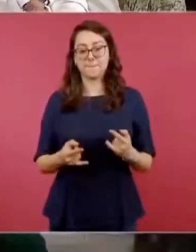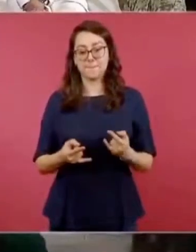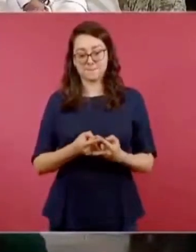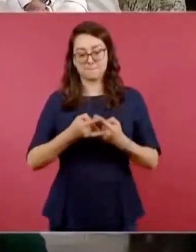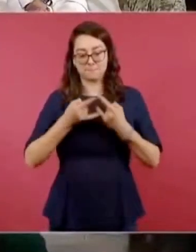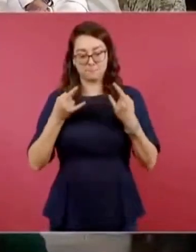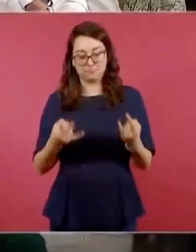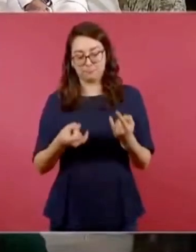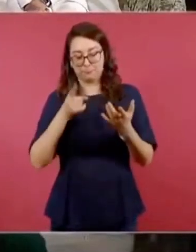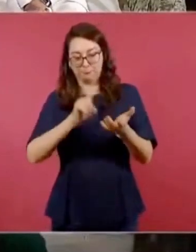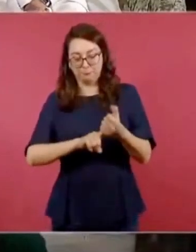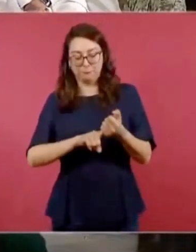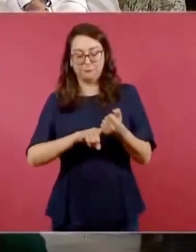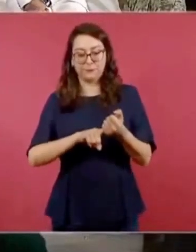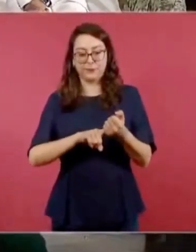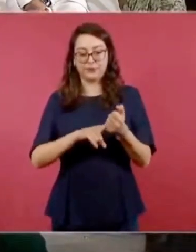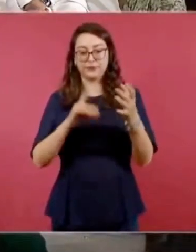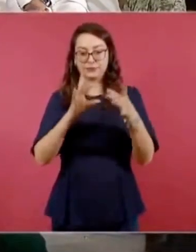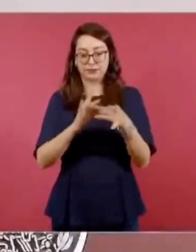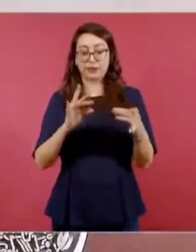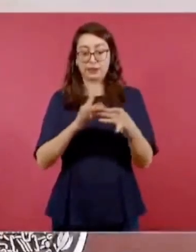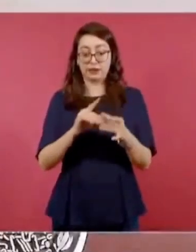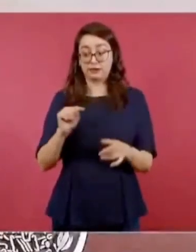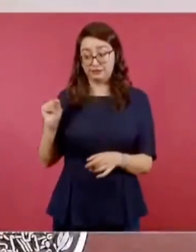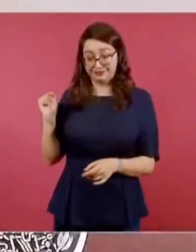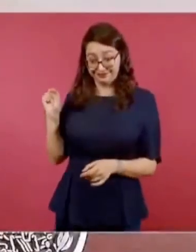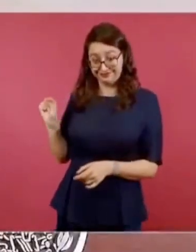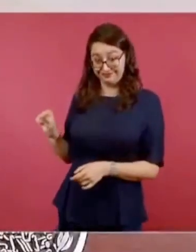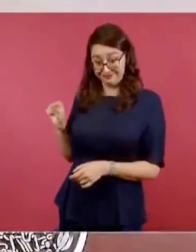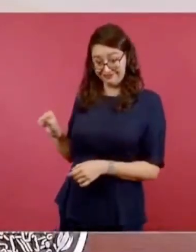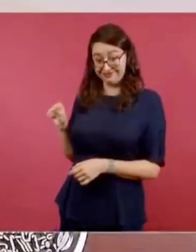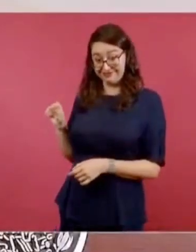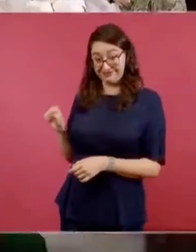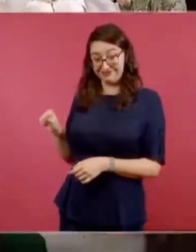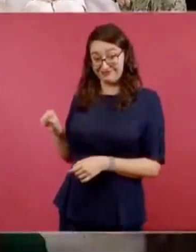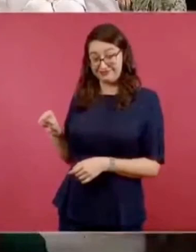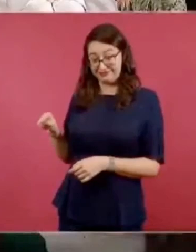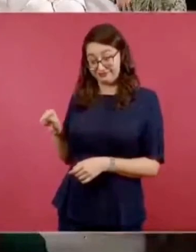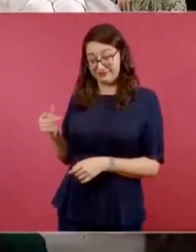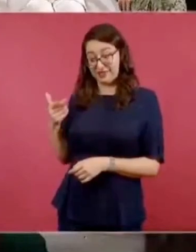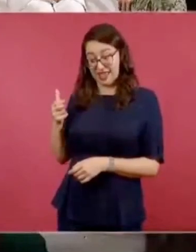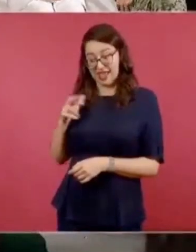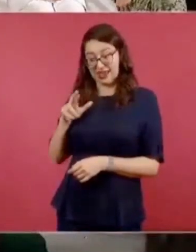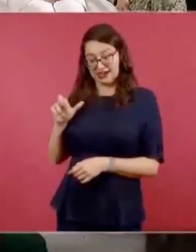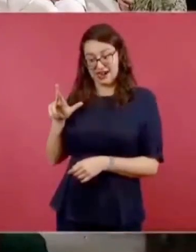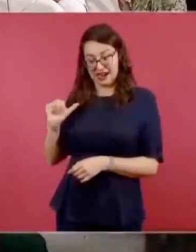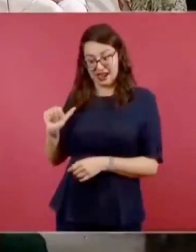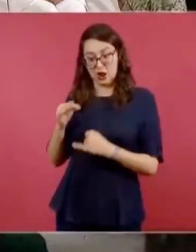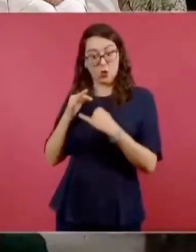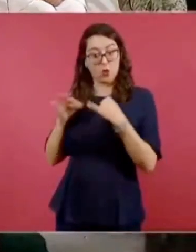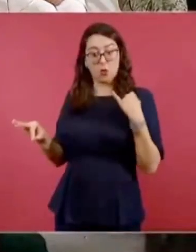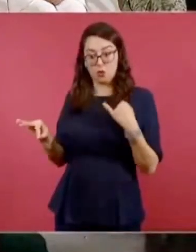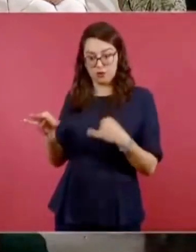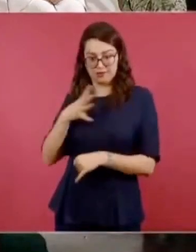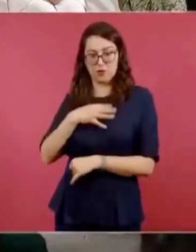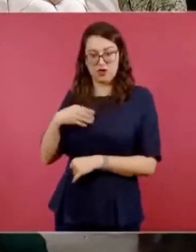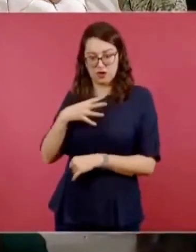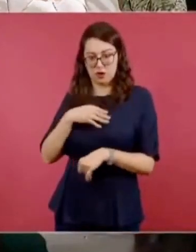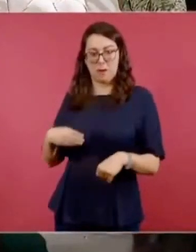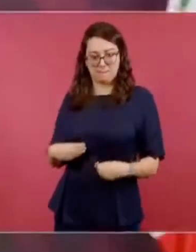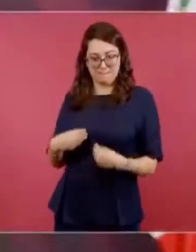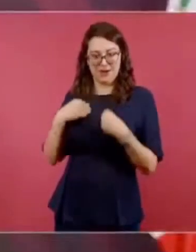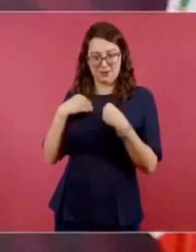entrevista de este hijo, de los Herrera, el último que quedaba,